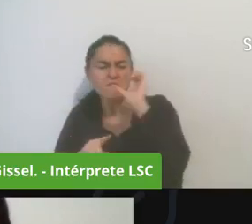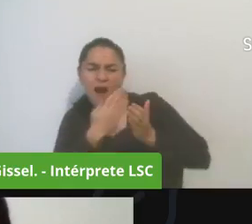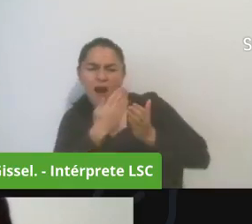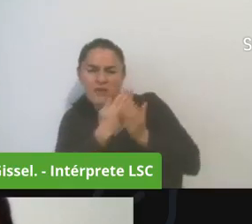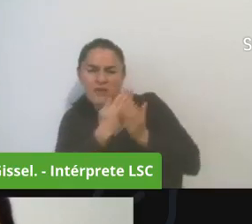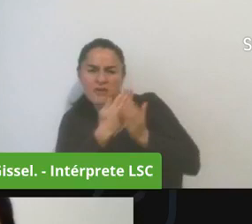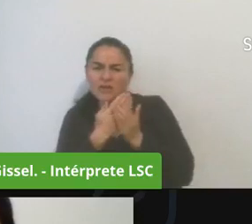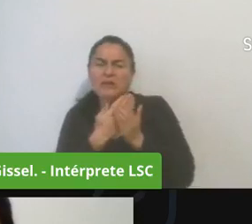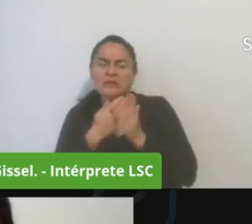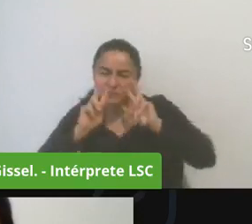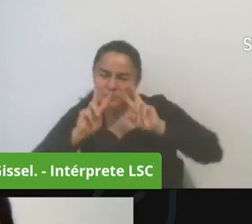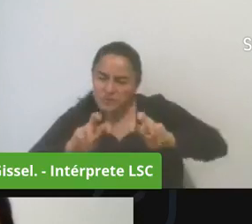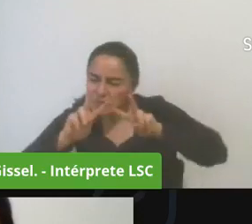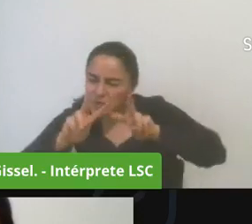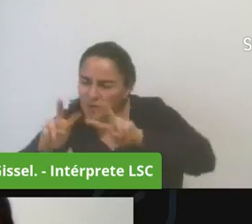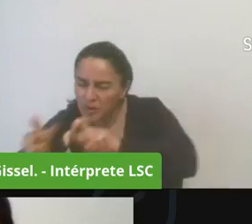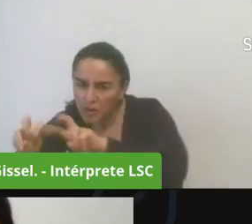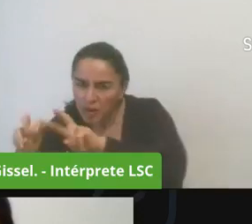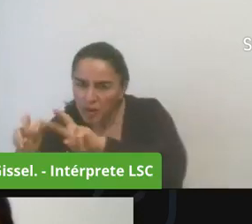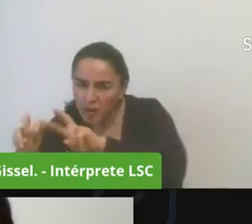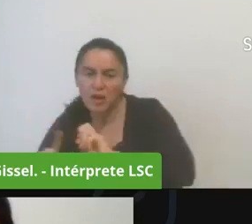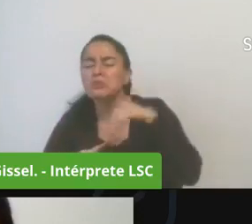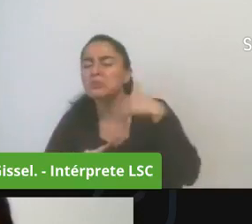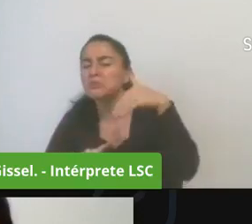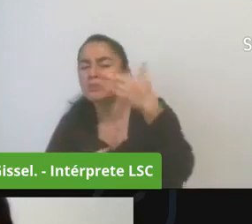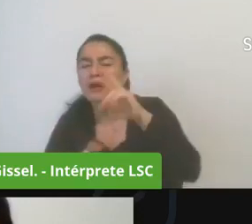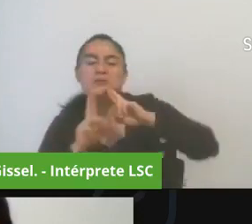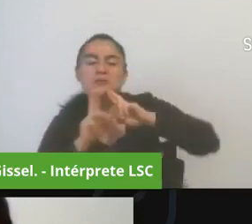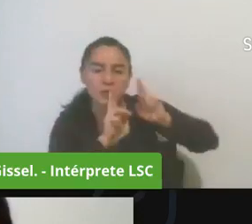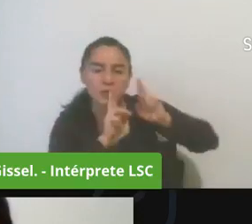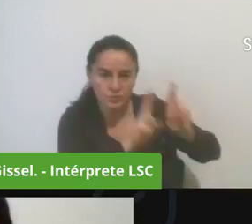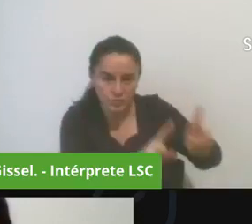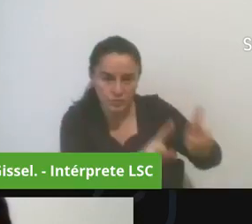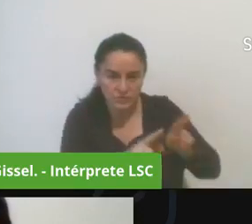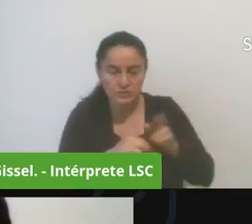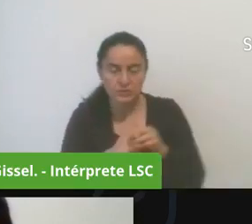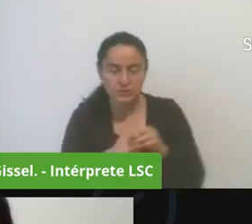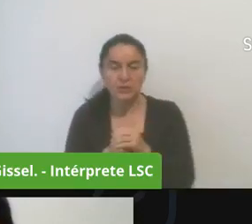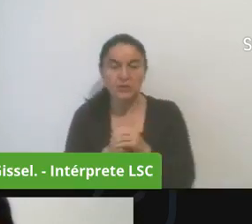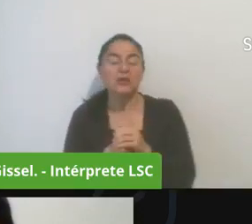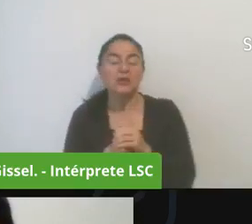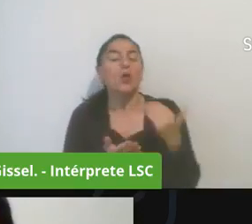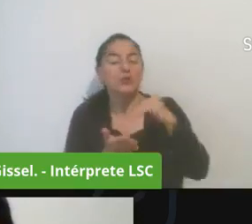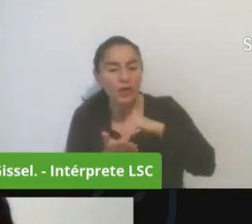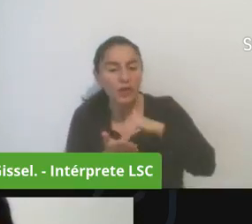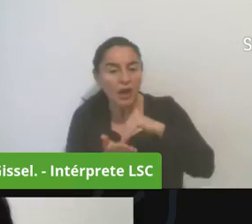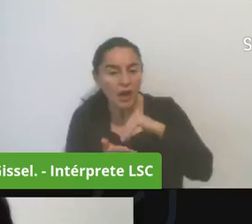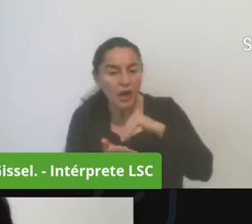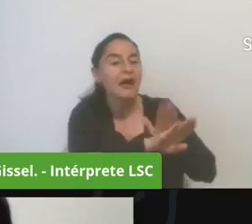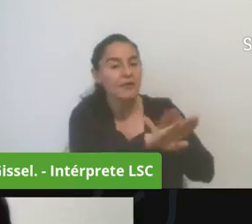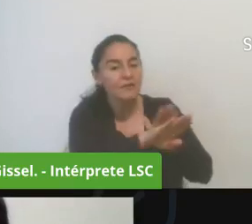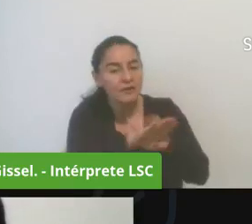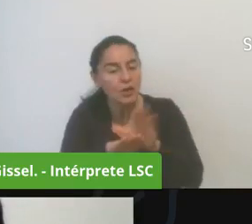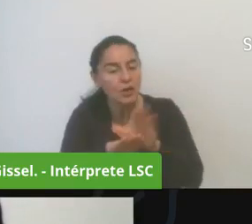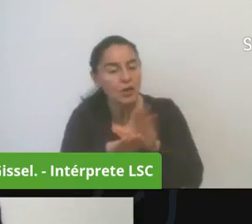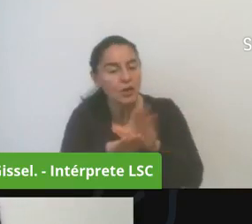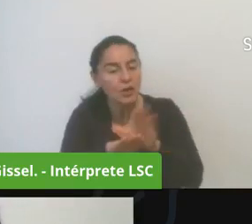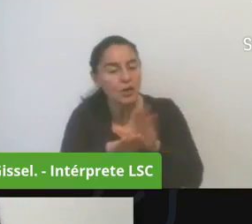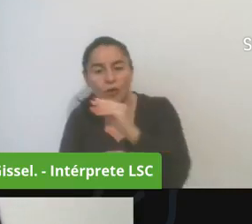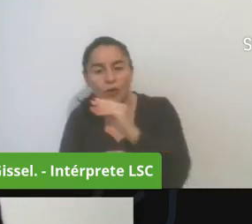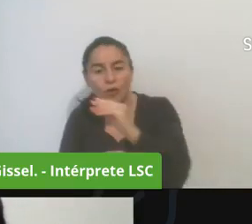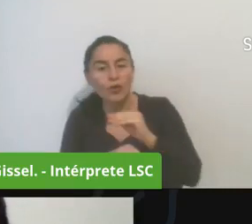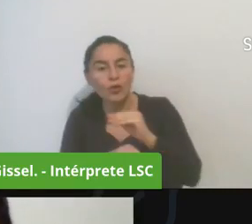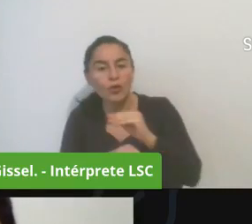manera pues reitero la invitación a todos los ciudadanos para que nos hagan llegar cualquier tipo de irregularidad que ustedes estén